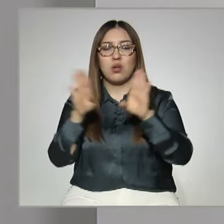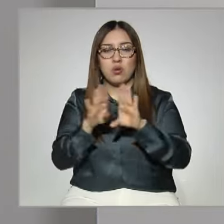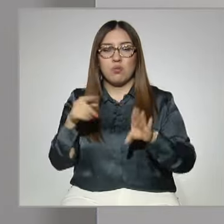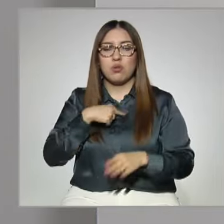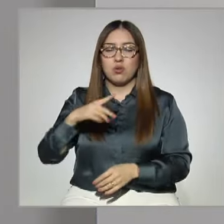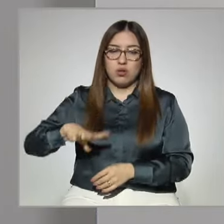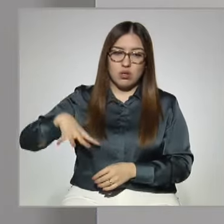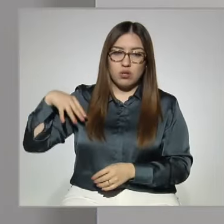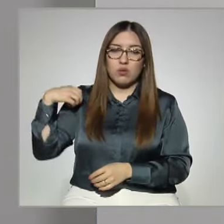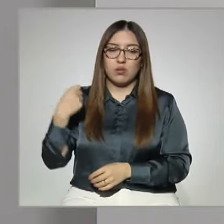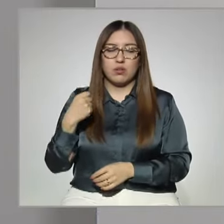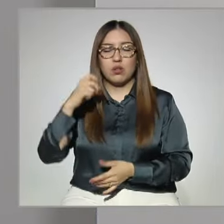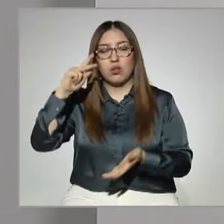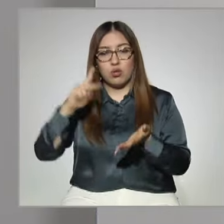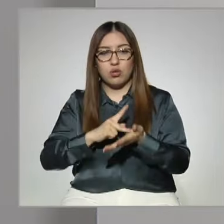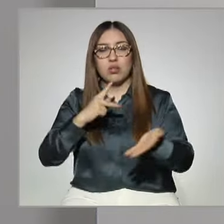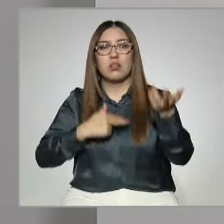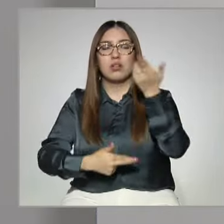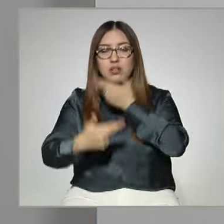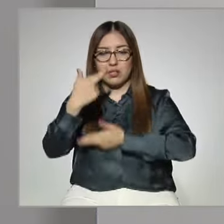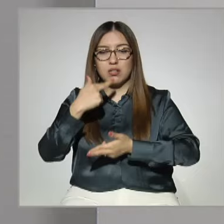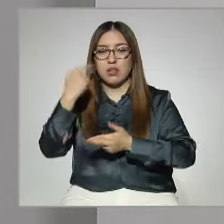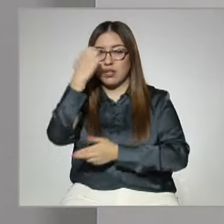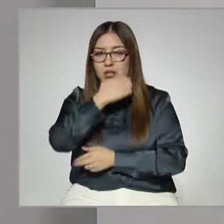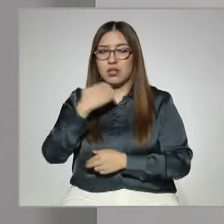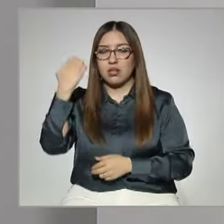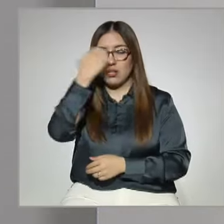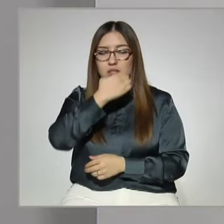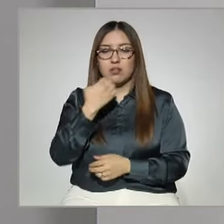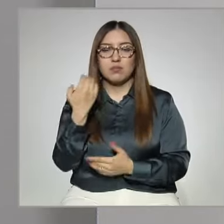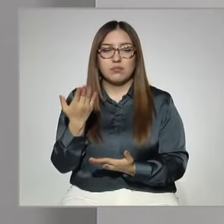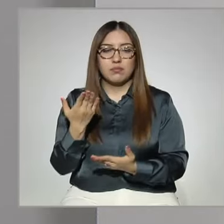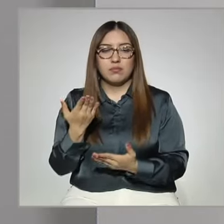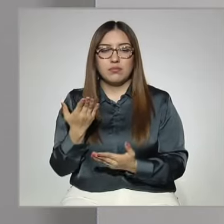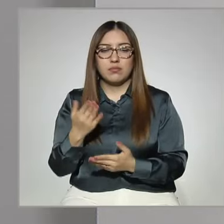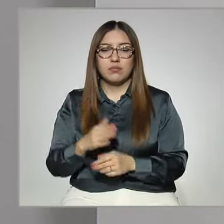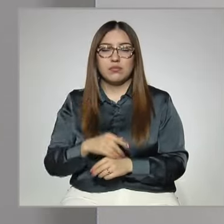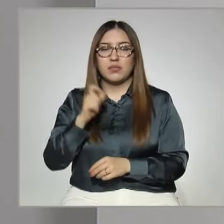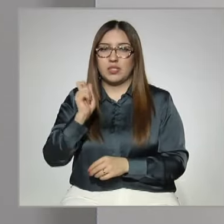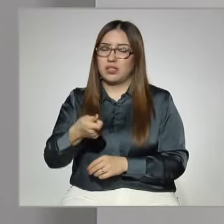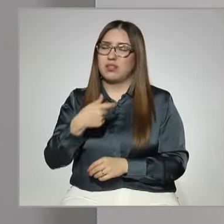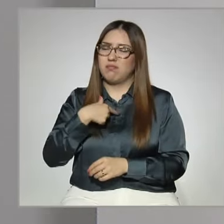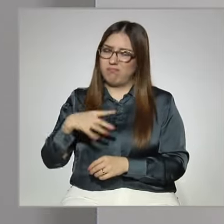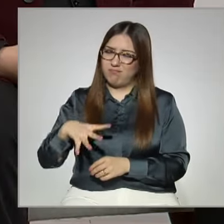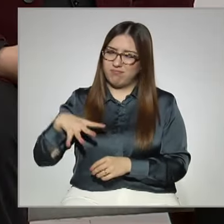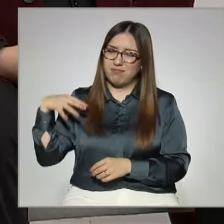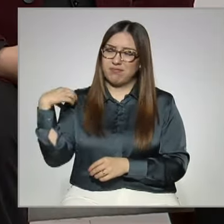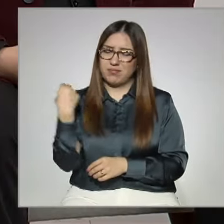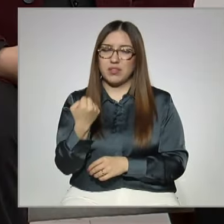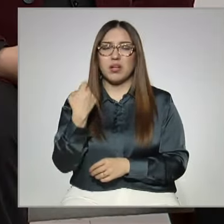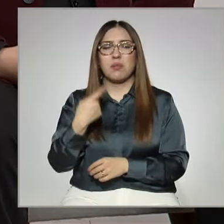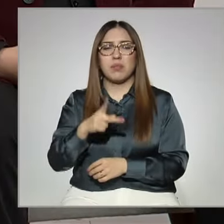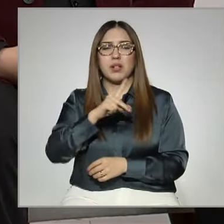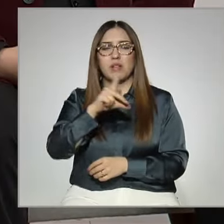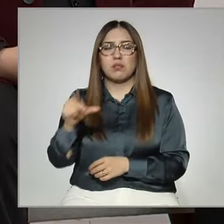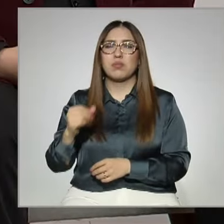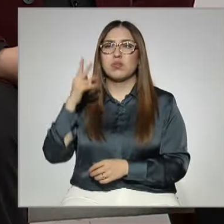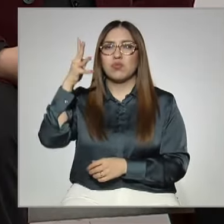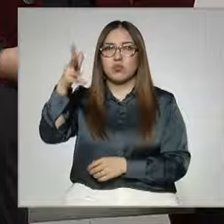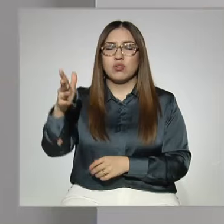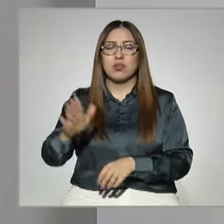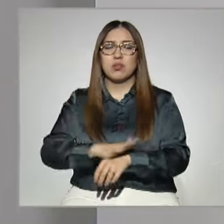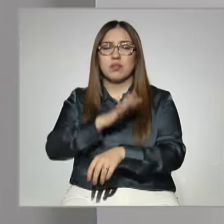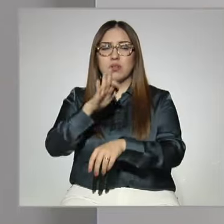el volver a la escuela, el retomar un plan, naturalmente nos implica un desafío, pero los beneficios son